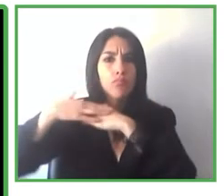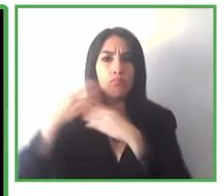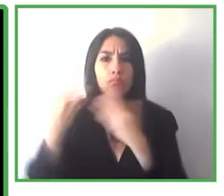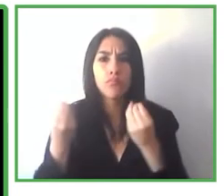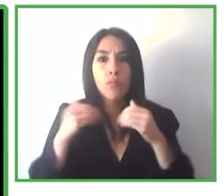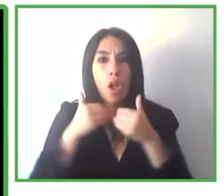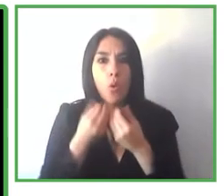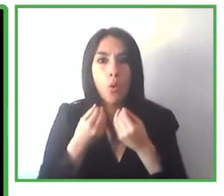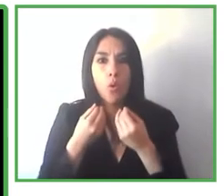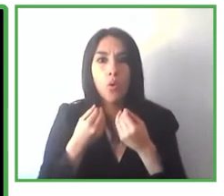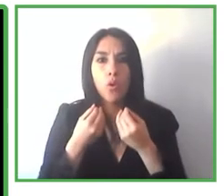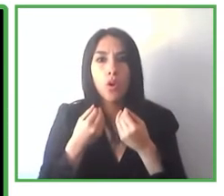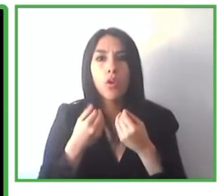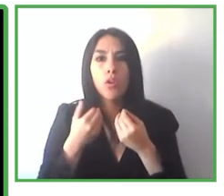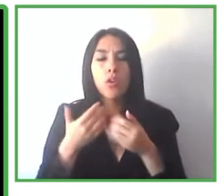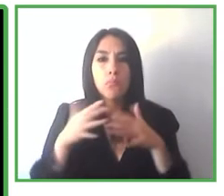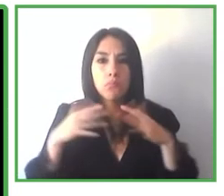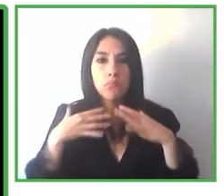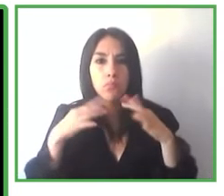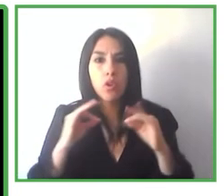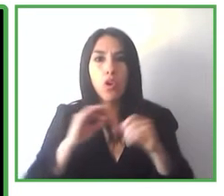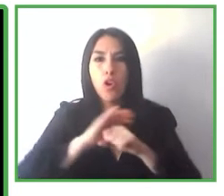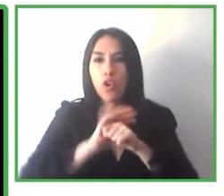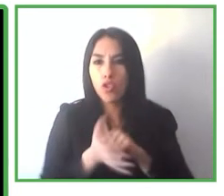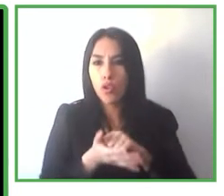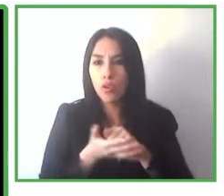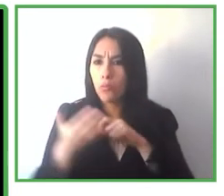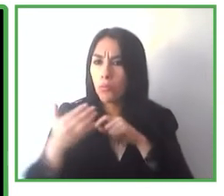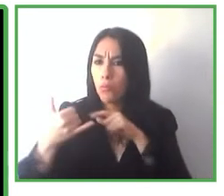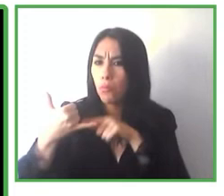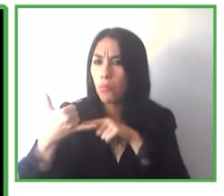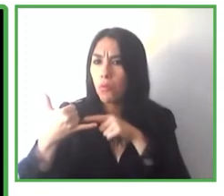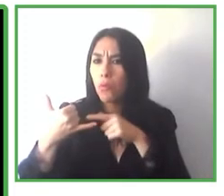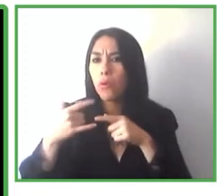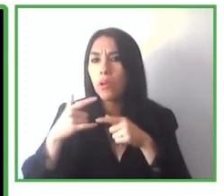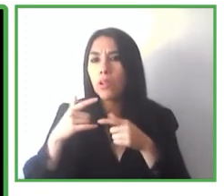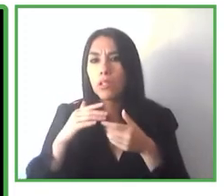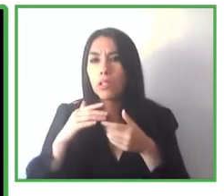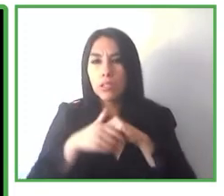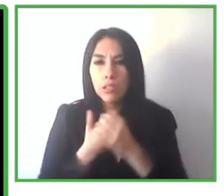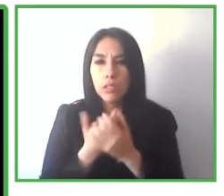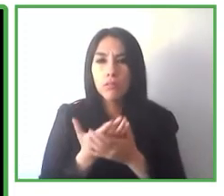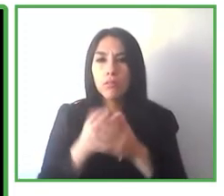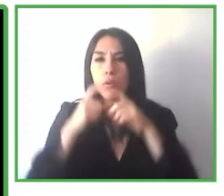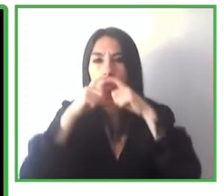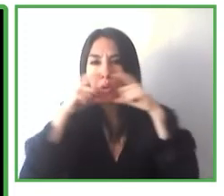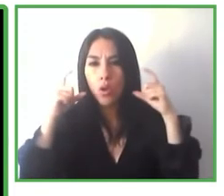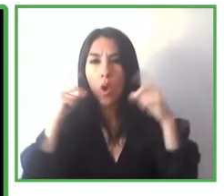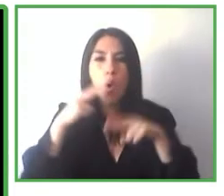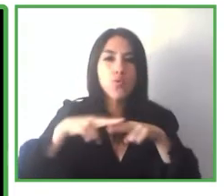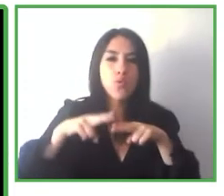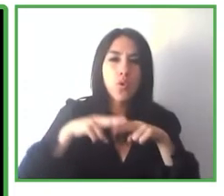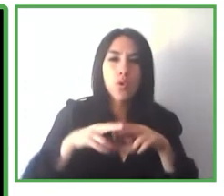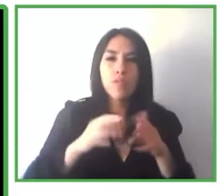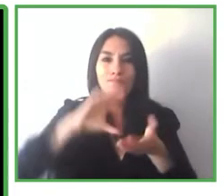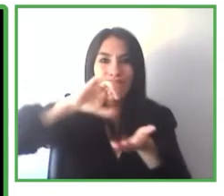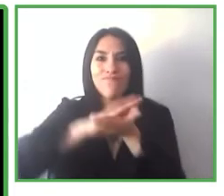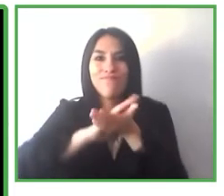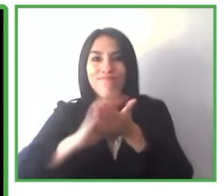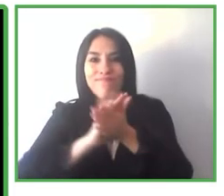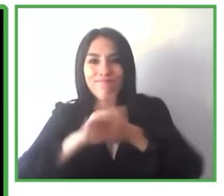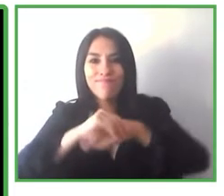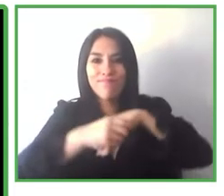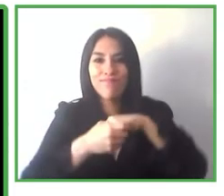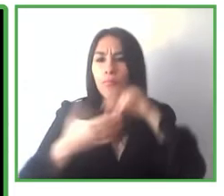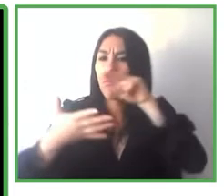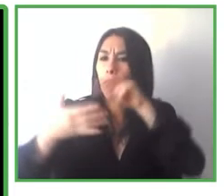para personas con discapacidad visual fácilmente identificable echando un vistazo alrededor y además para cualquier usuario con el mismo